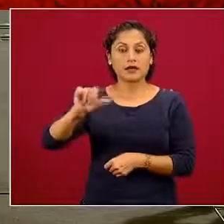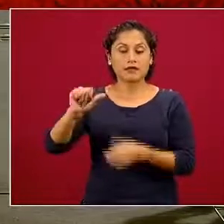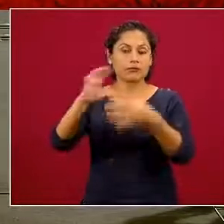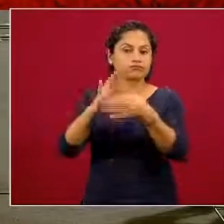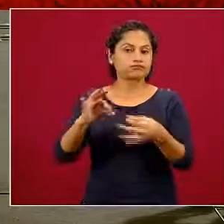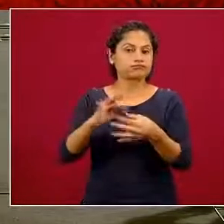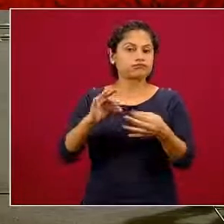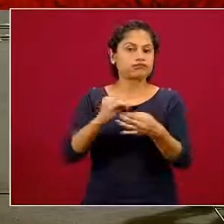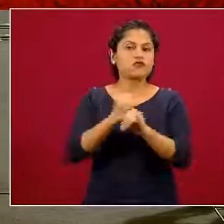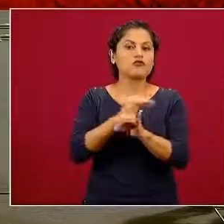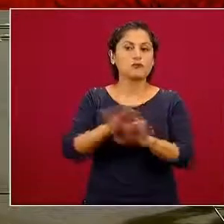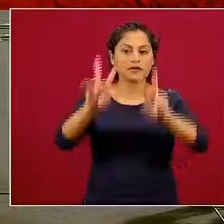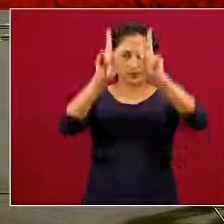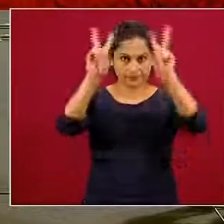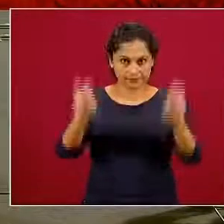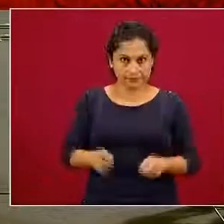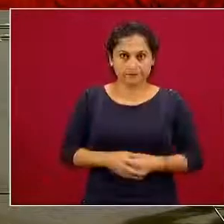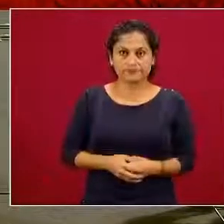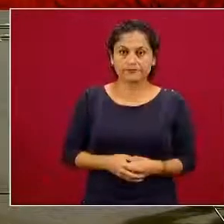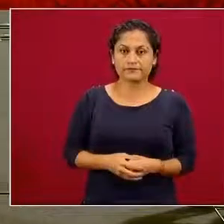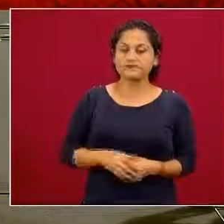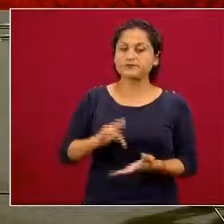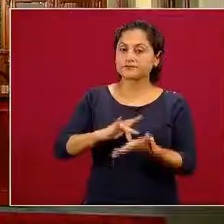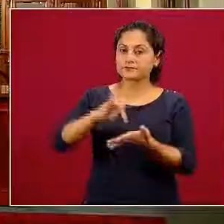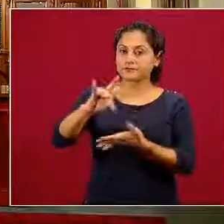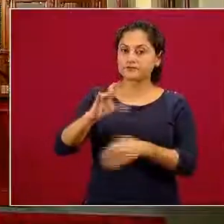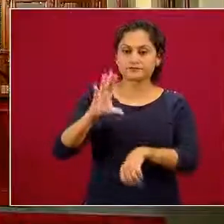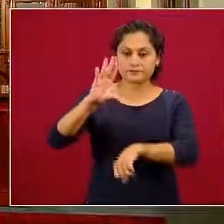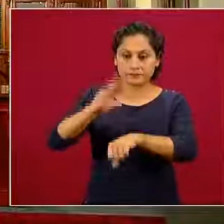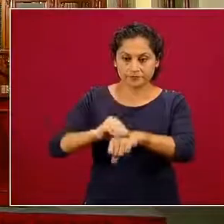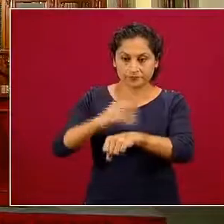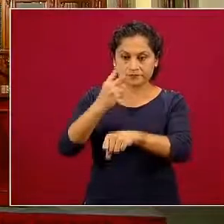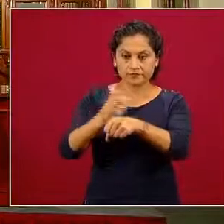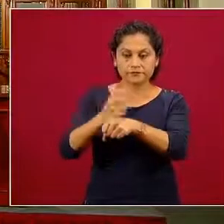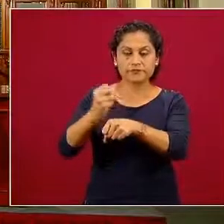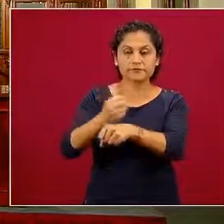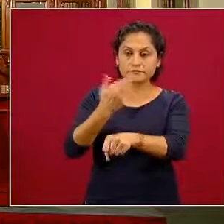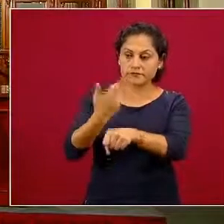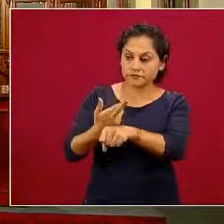informe. Muchas gracias. Con su permiso, subsecretario Hugo López-Gatell.